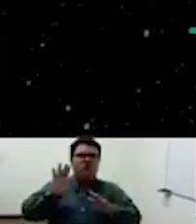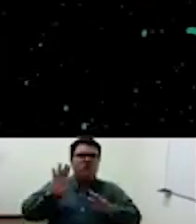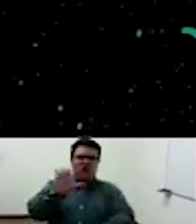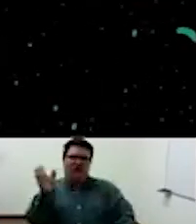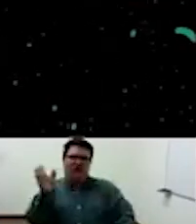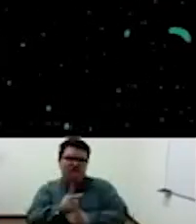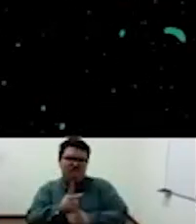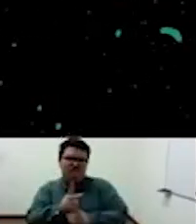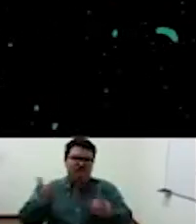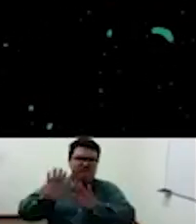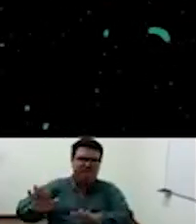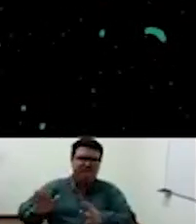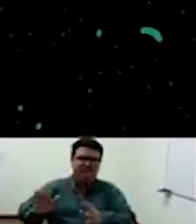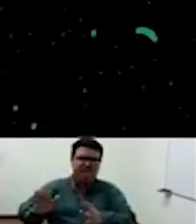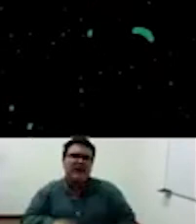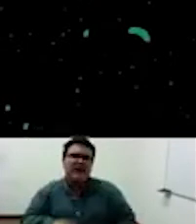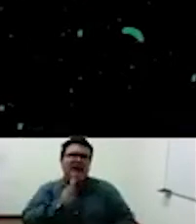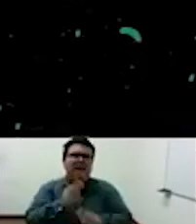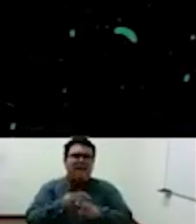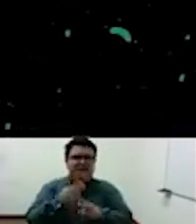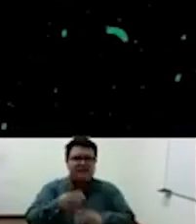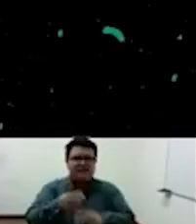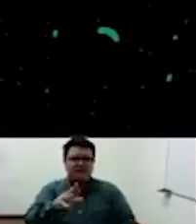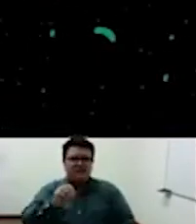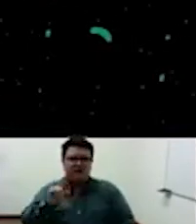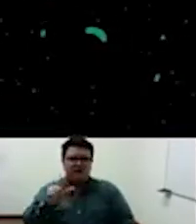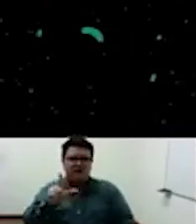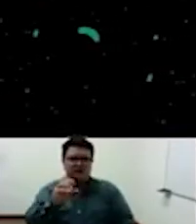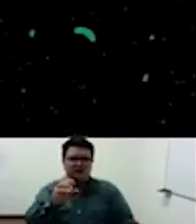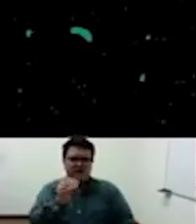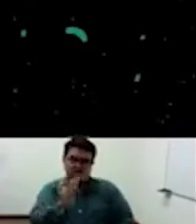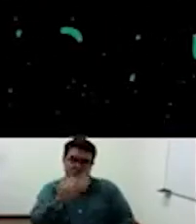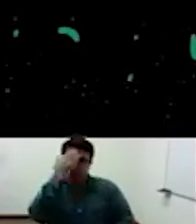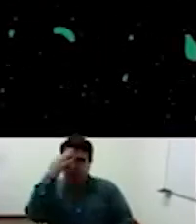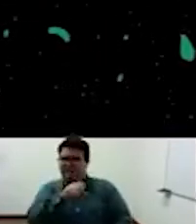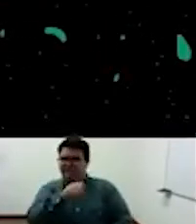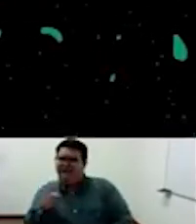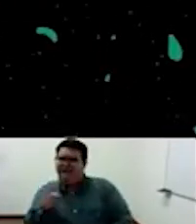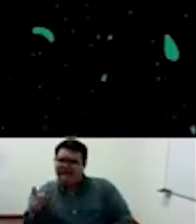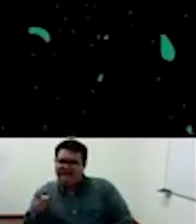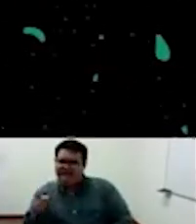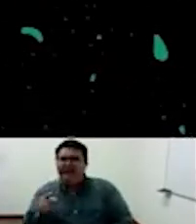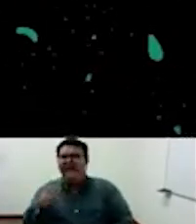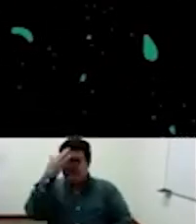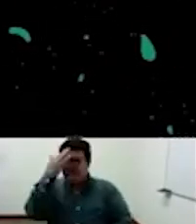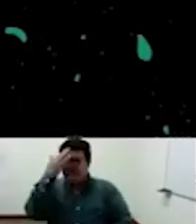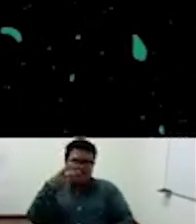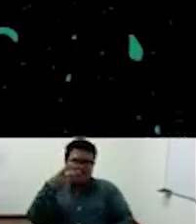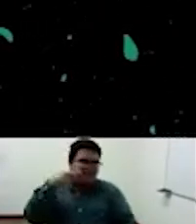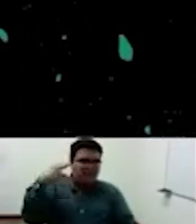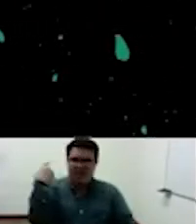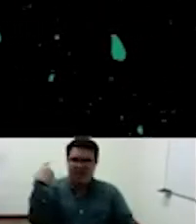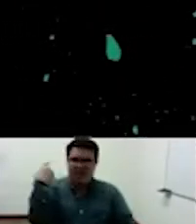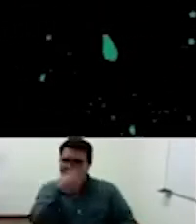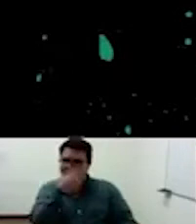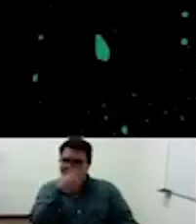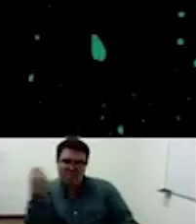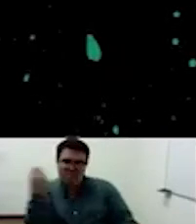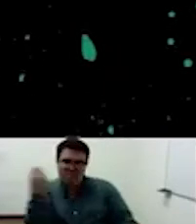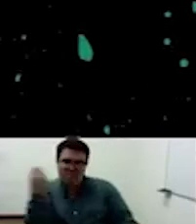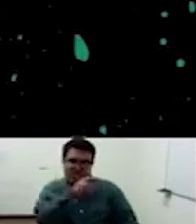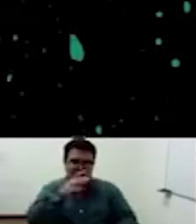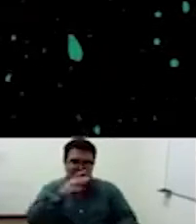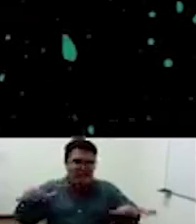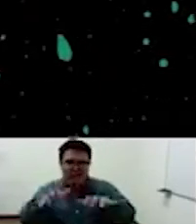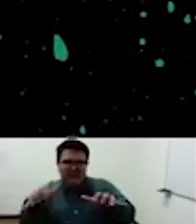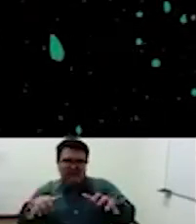ahí se se induce o se mira el tema también de del capitalista del capitalismo no el